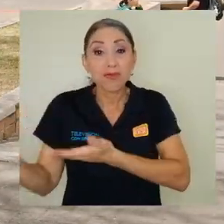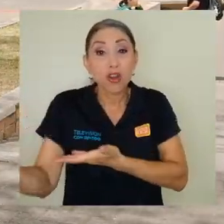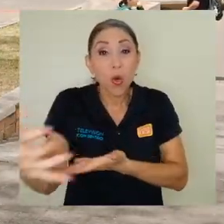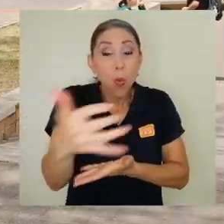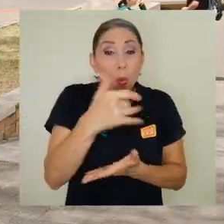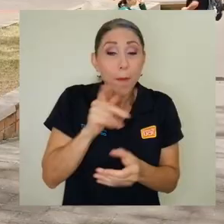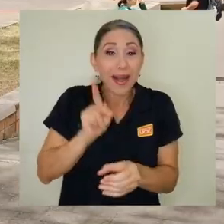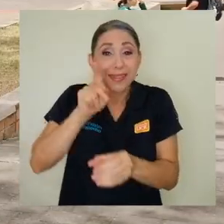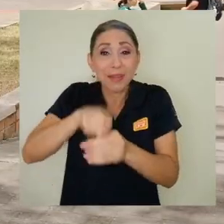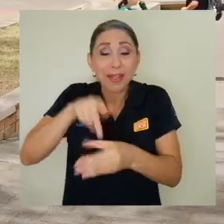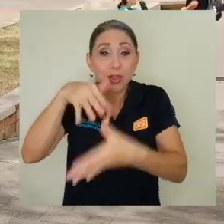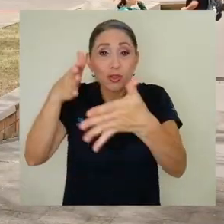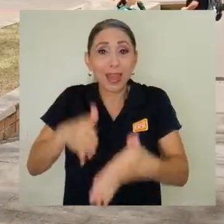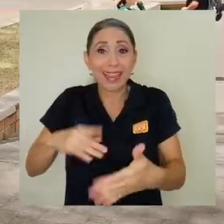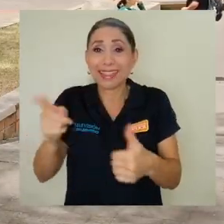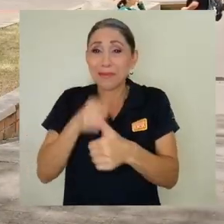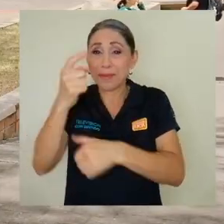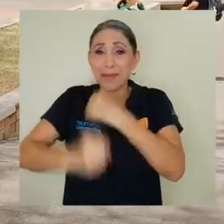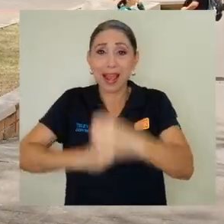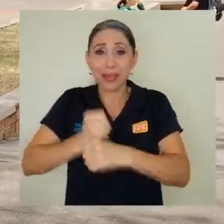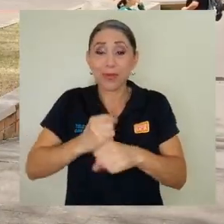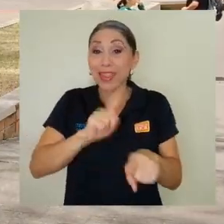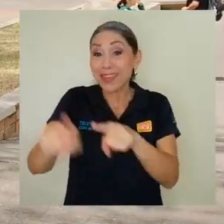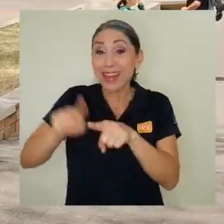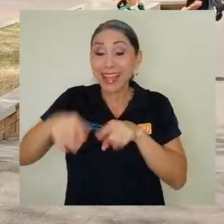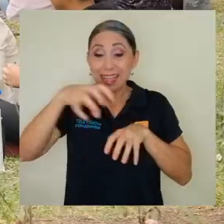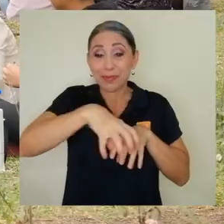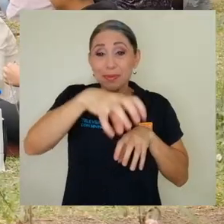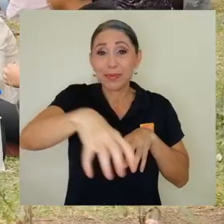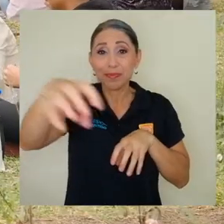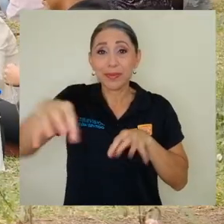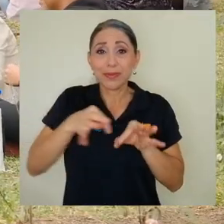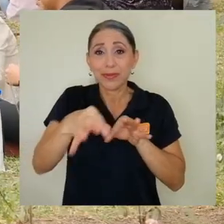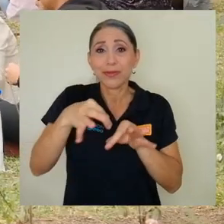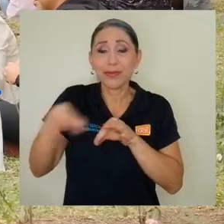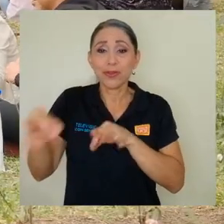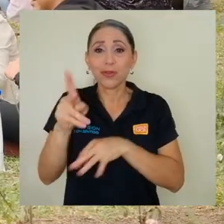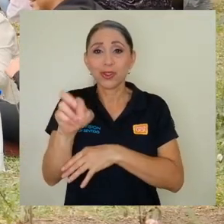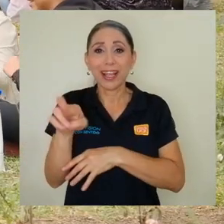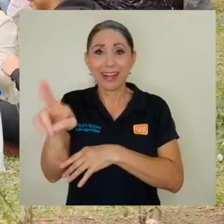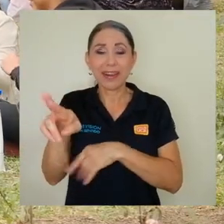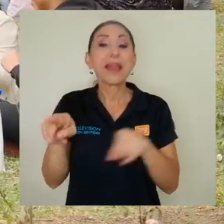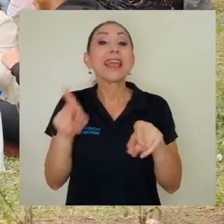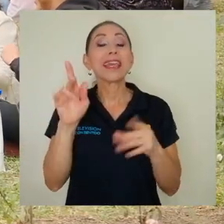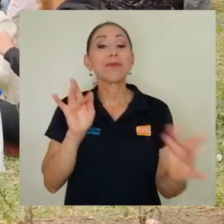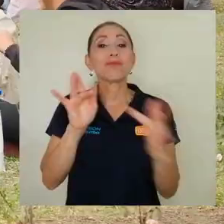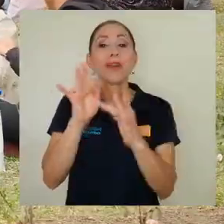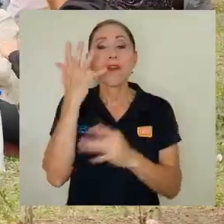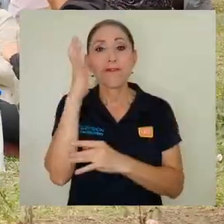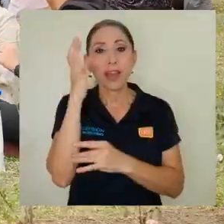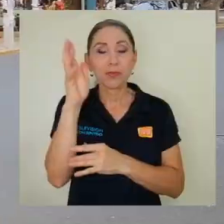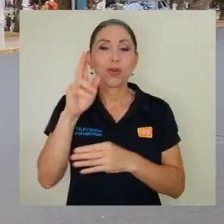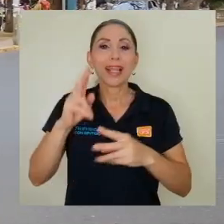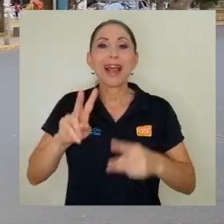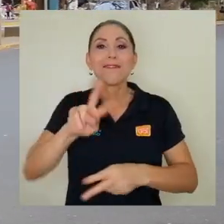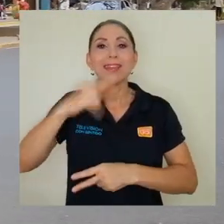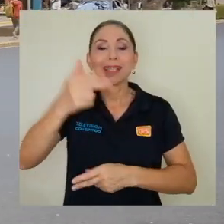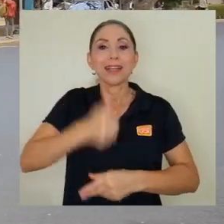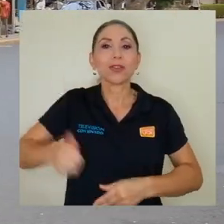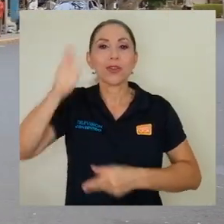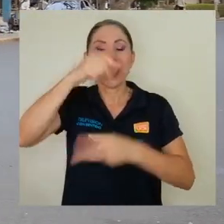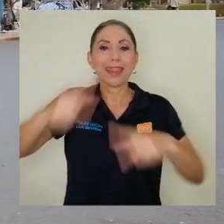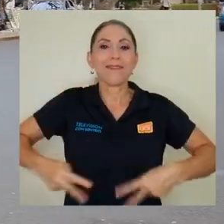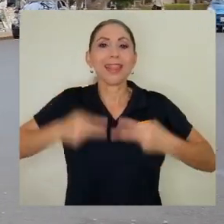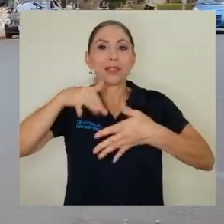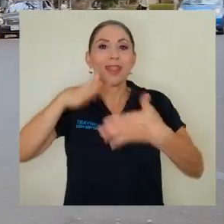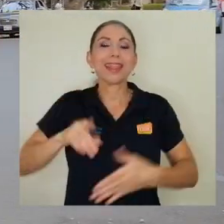participación de estudiantes de primer ingreso de las diversas sedes y recintos y estará presente en el Facebook de la Vicerrectoría de Vida Estudiantil y el Instagram de